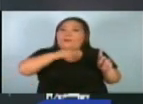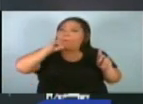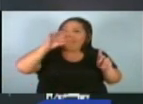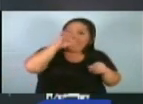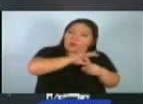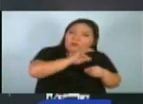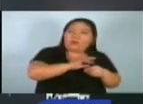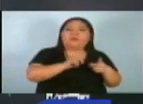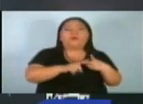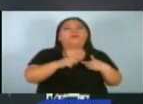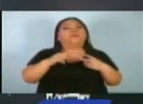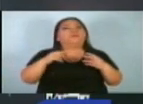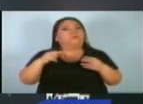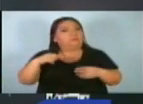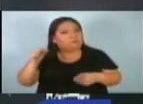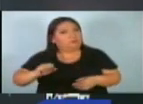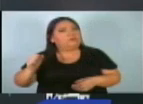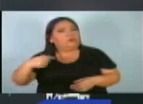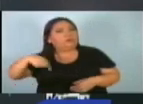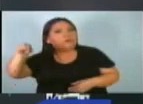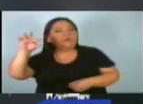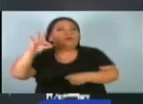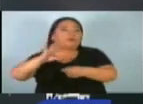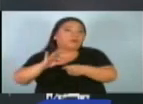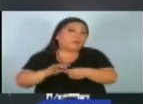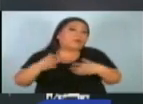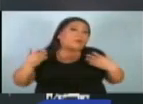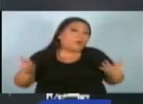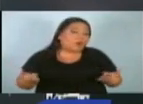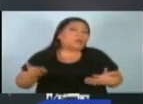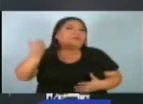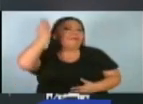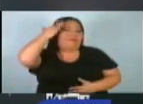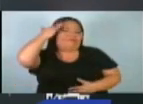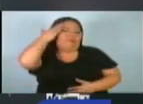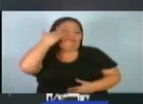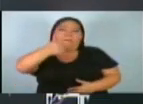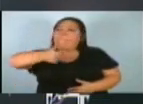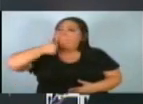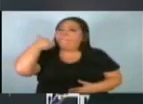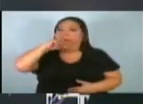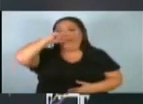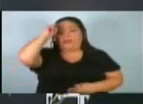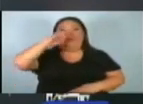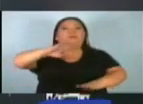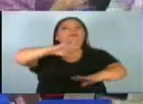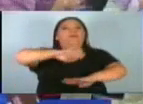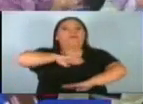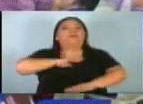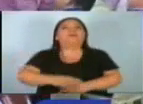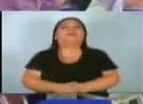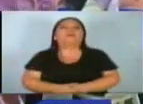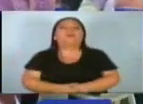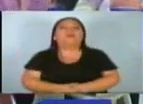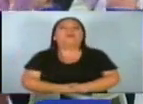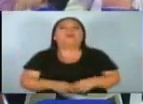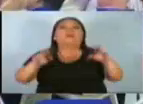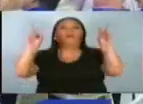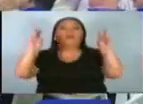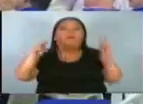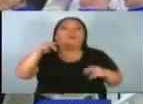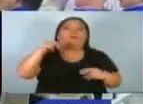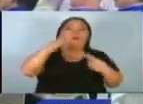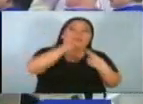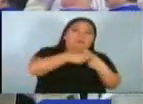la gente salió a votar y porque la gente está satisfecha con el trabajo que ha hecho el gobierno. En el caso de Arena y el